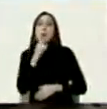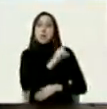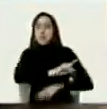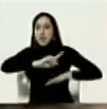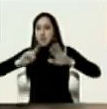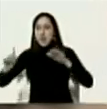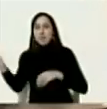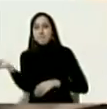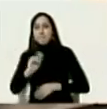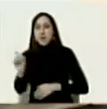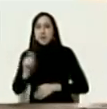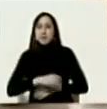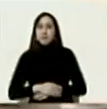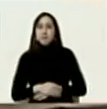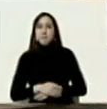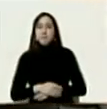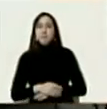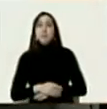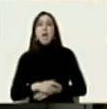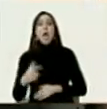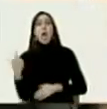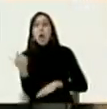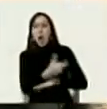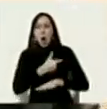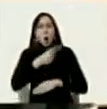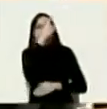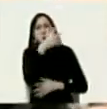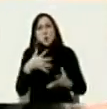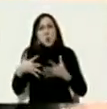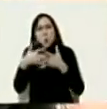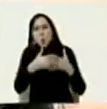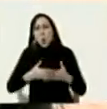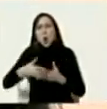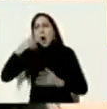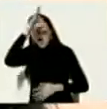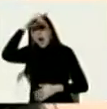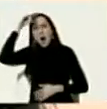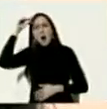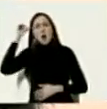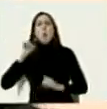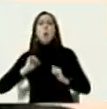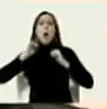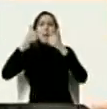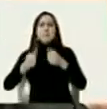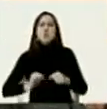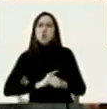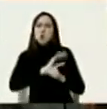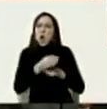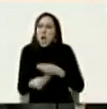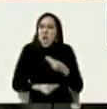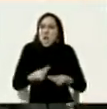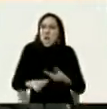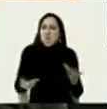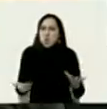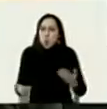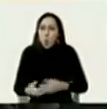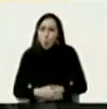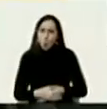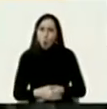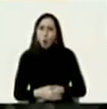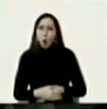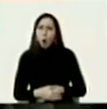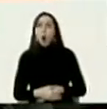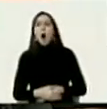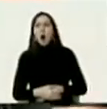que fue lo primero que hizo el gobierno de Estados Unidos de Donald Trump cuando empezó la pandemia recrudecer las